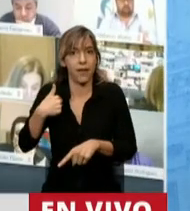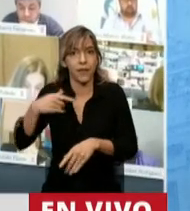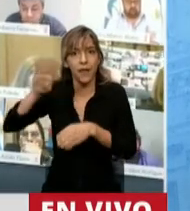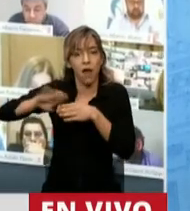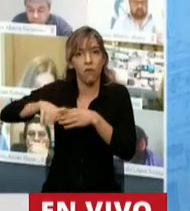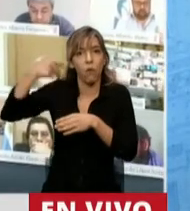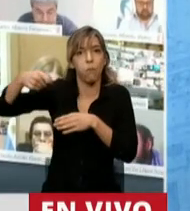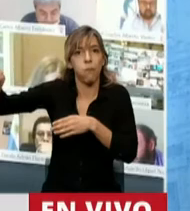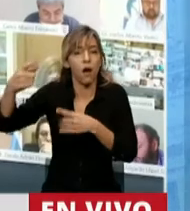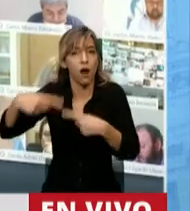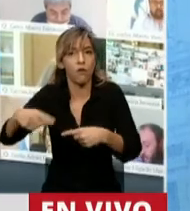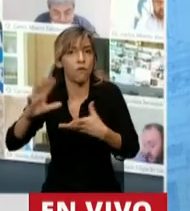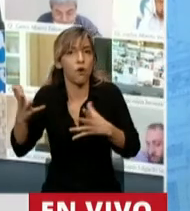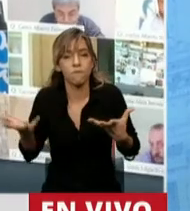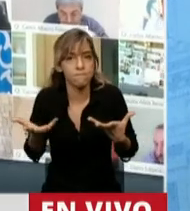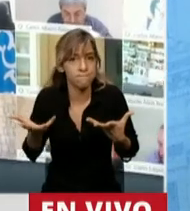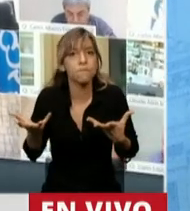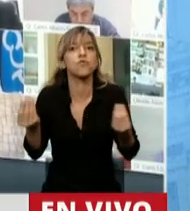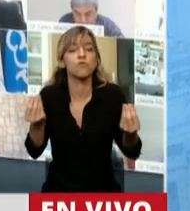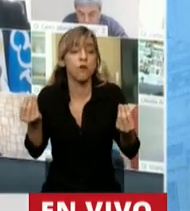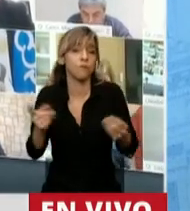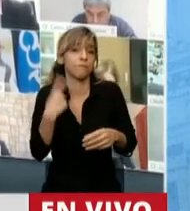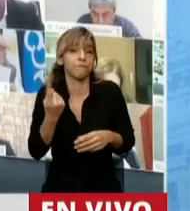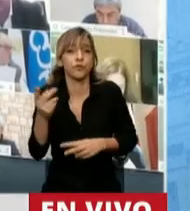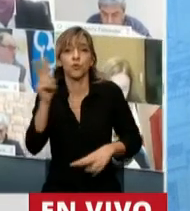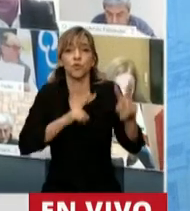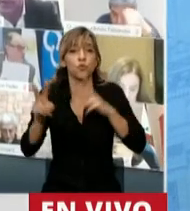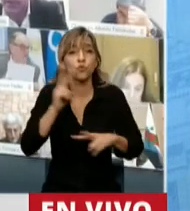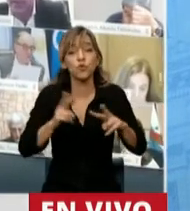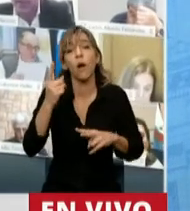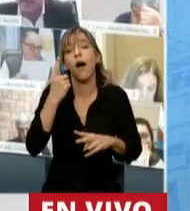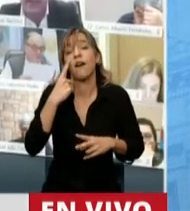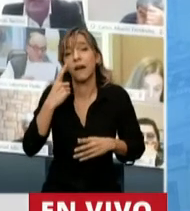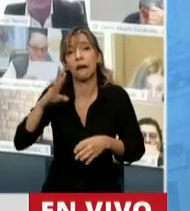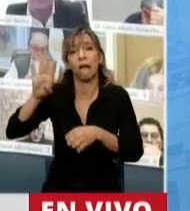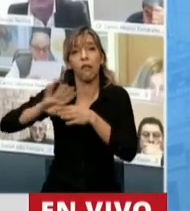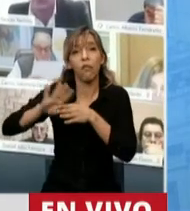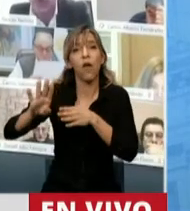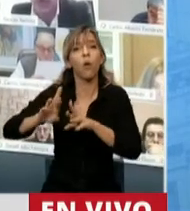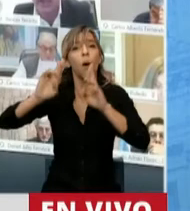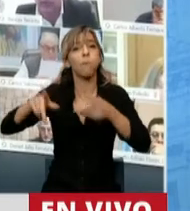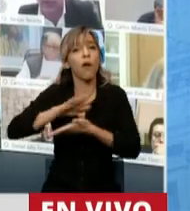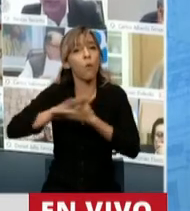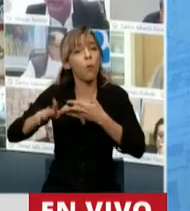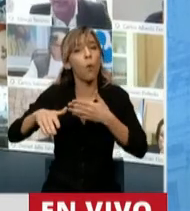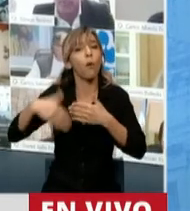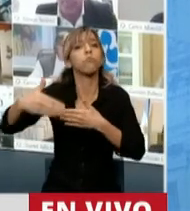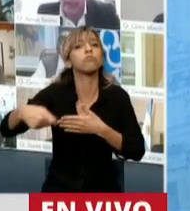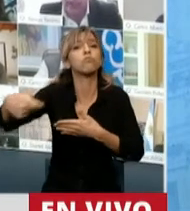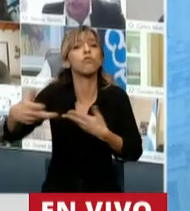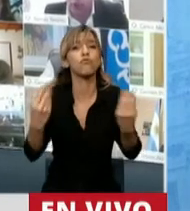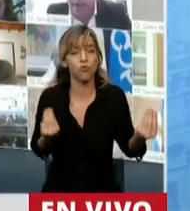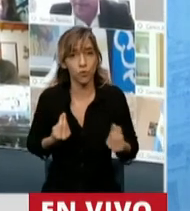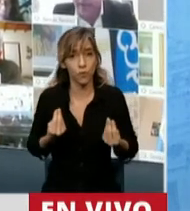podía hacer y buscábamos, en definitiva, tratar de reestructurar la deuda que tenía. Esto, obviamente, que fue